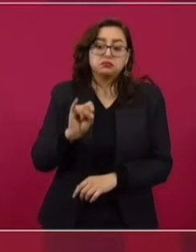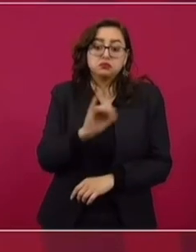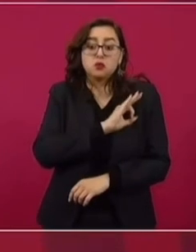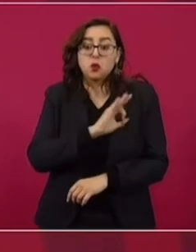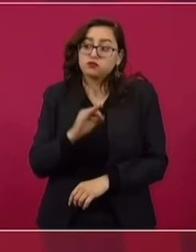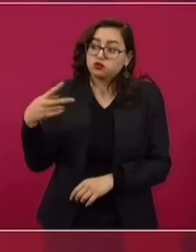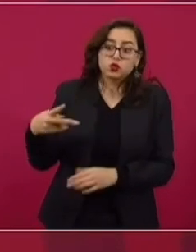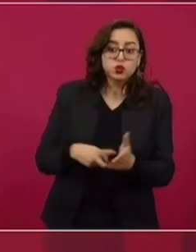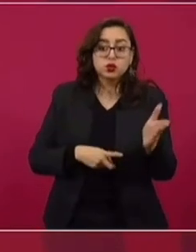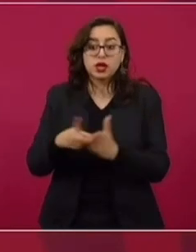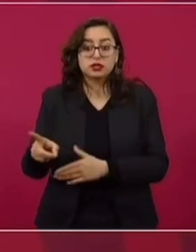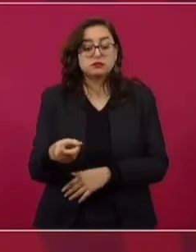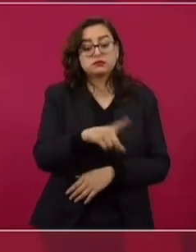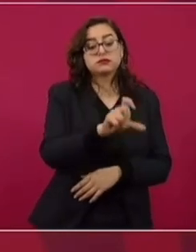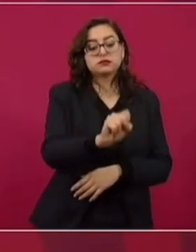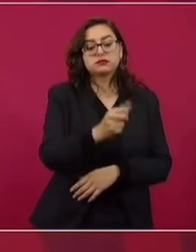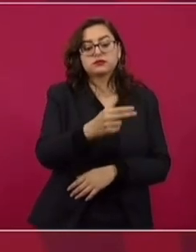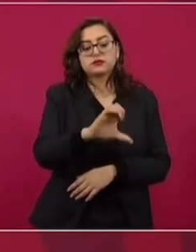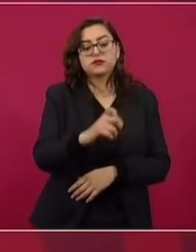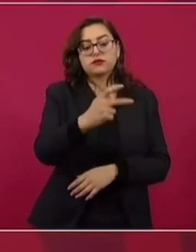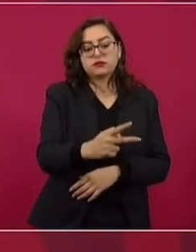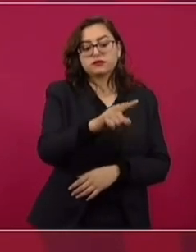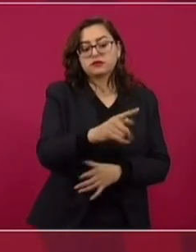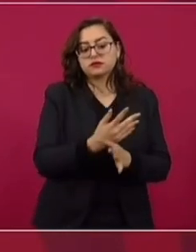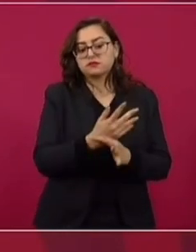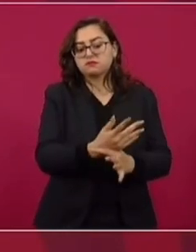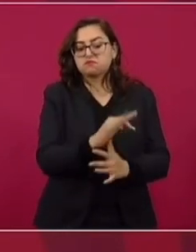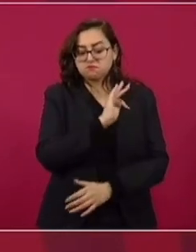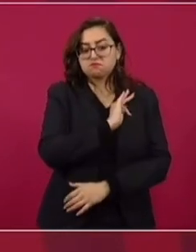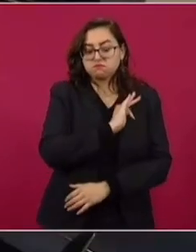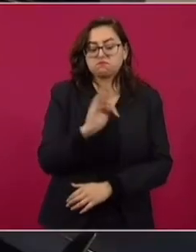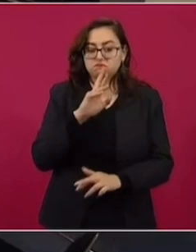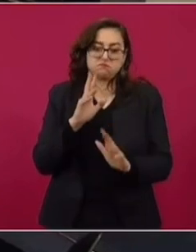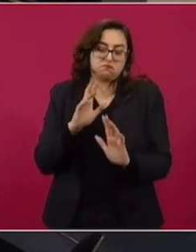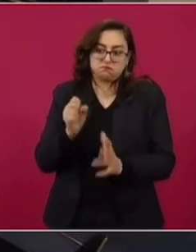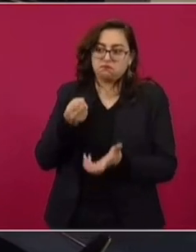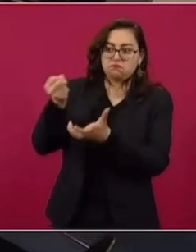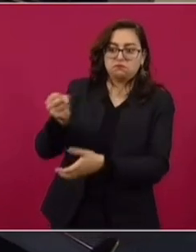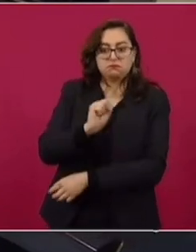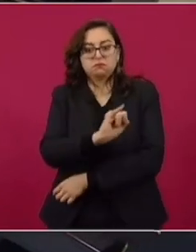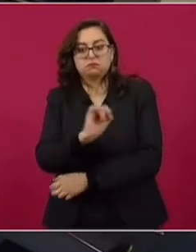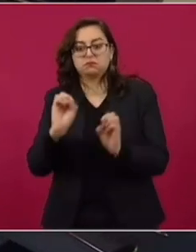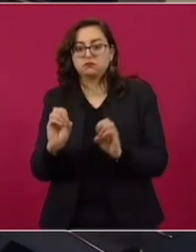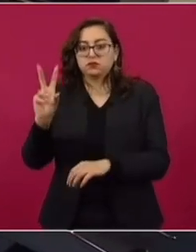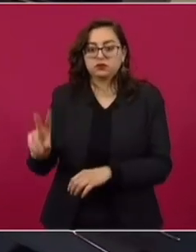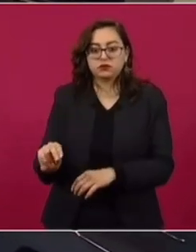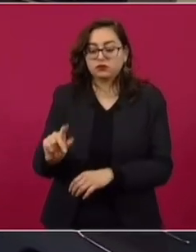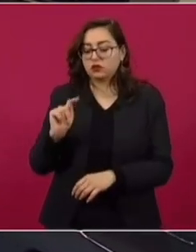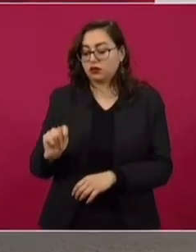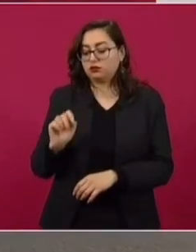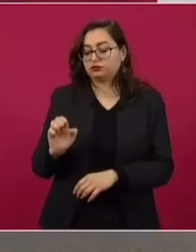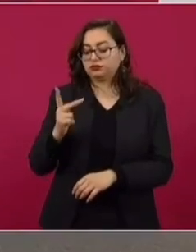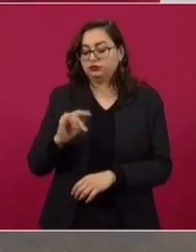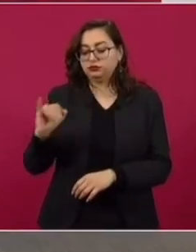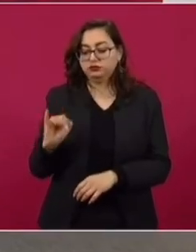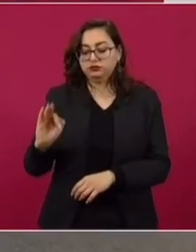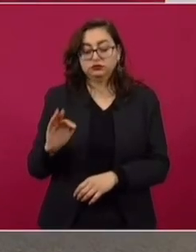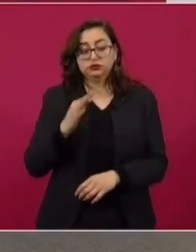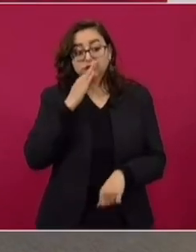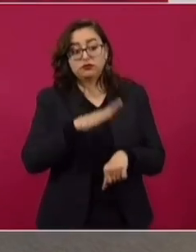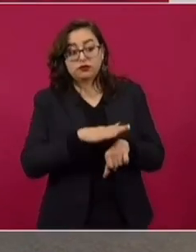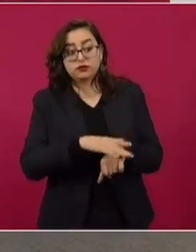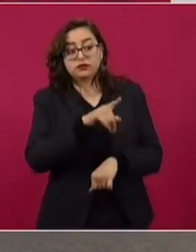su momento, si es que nos llega un requerimiento formal del Instituto Nacional Electoral, tendrá que, dice la resolución del tribunal, tendrá que razonar y